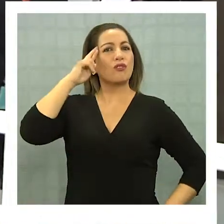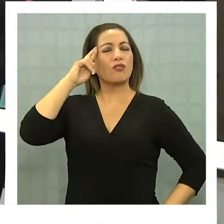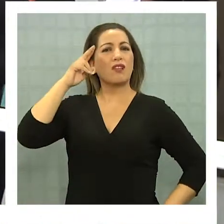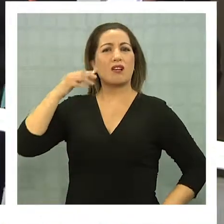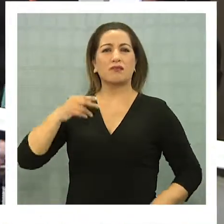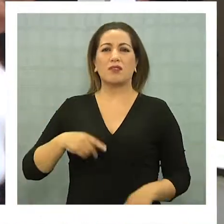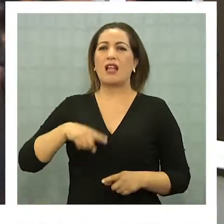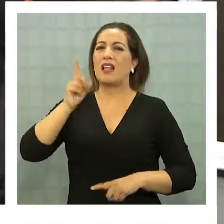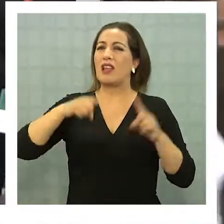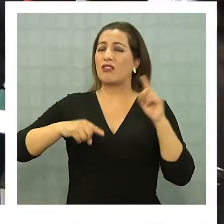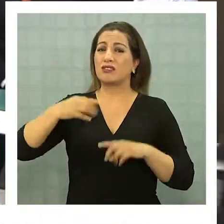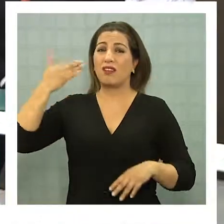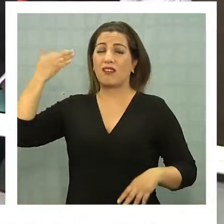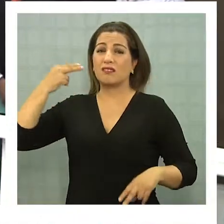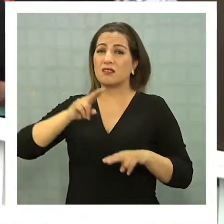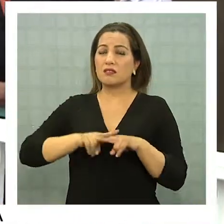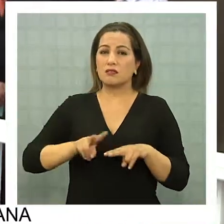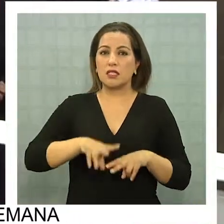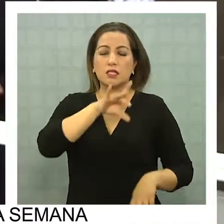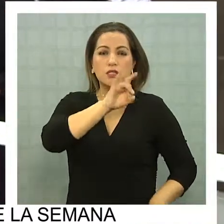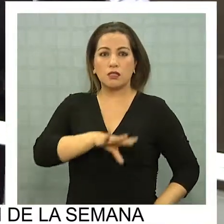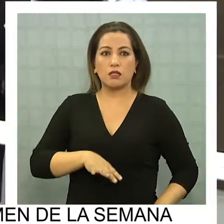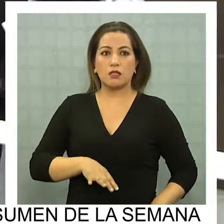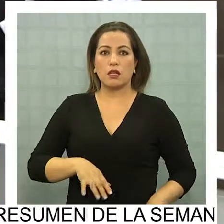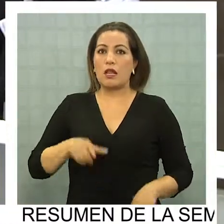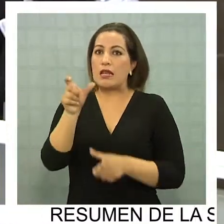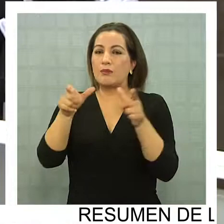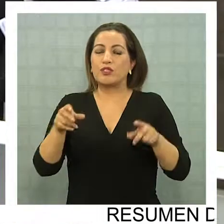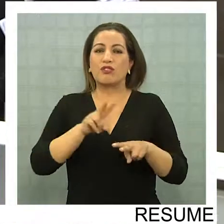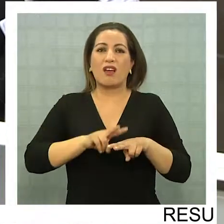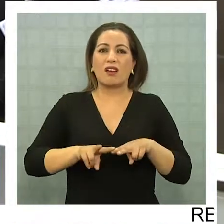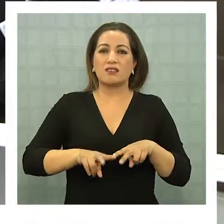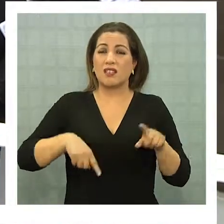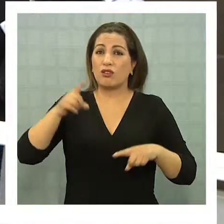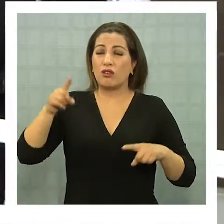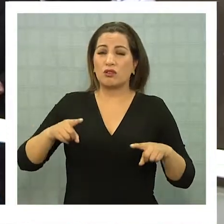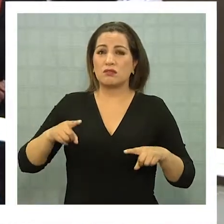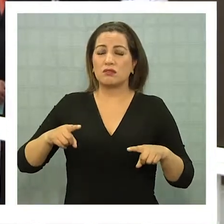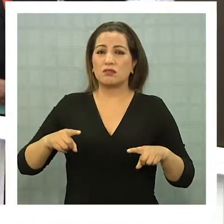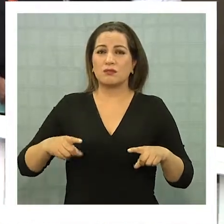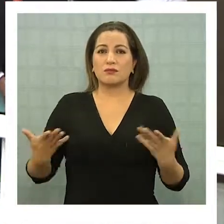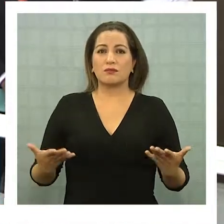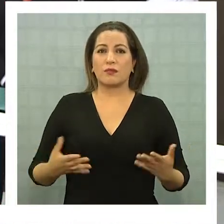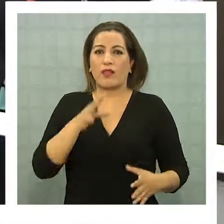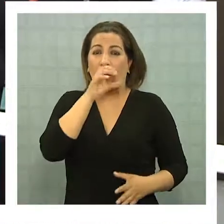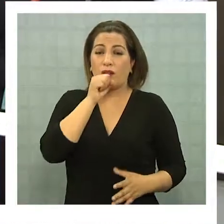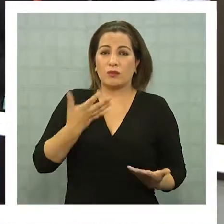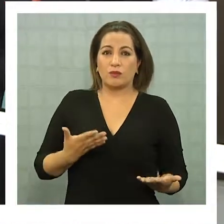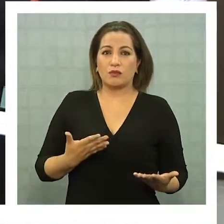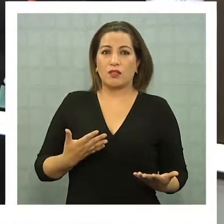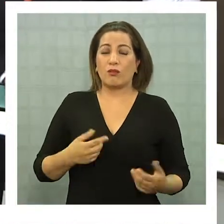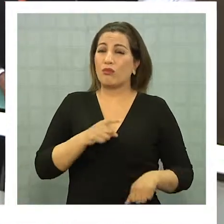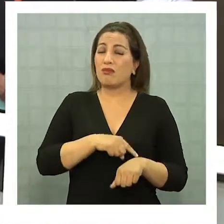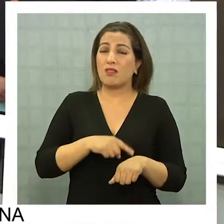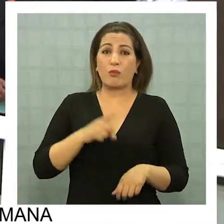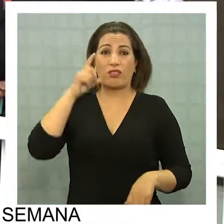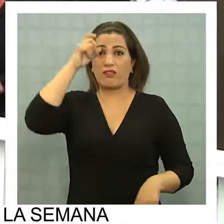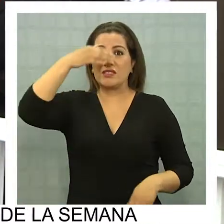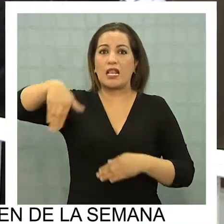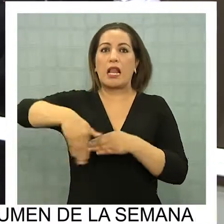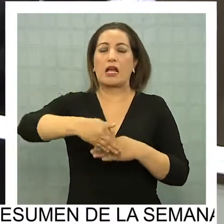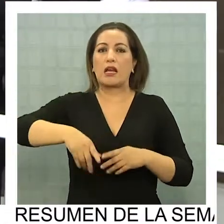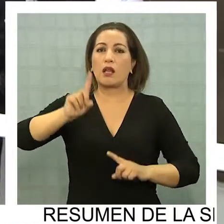que pasaron en Chile y cómo la gente hacía su movimiento y resistencia en tiempos en que era difícil estar en la calle